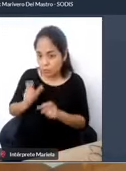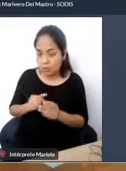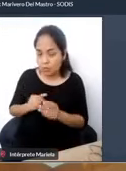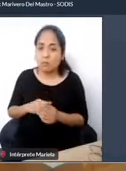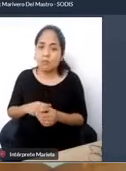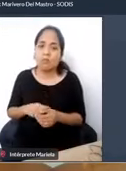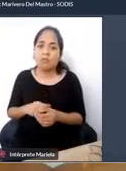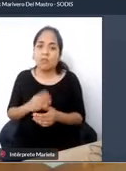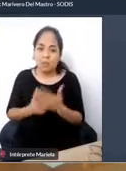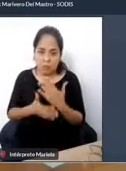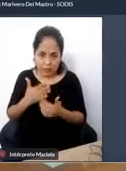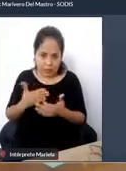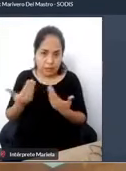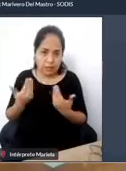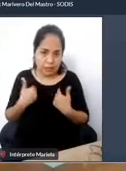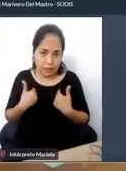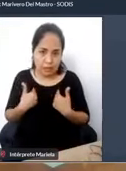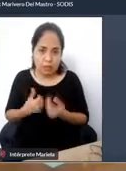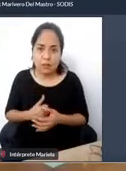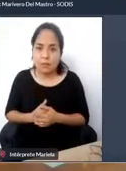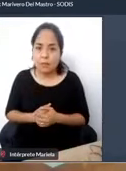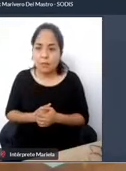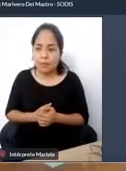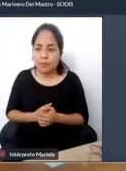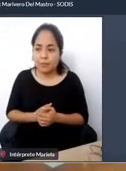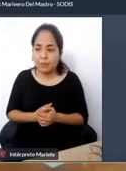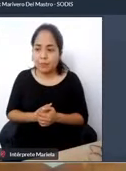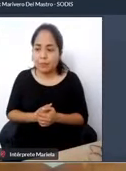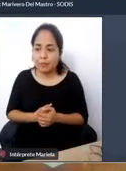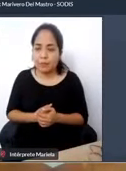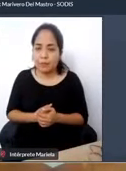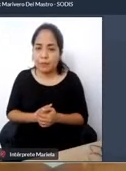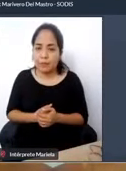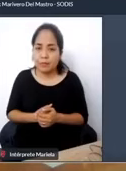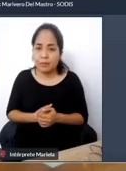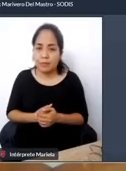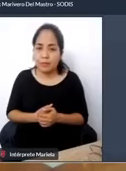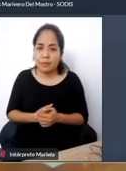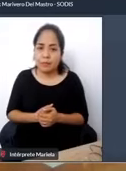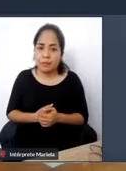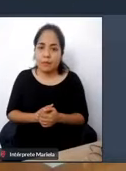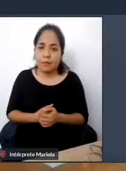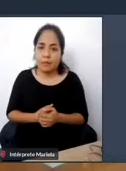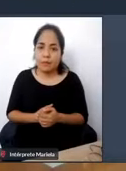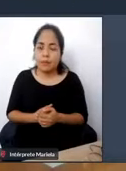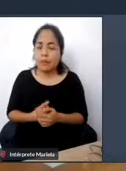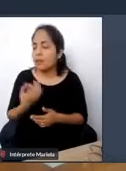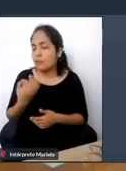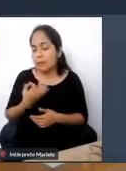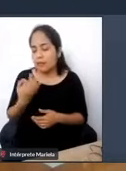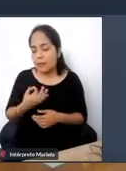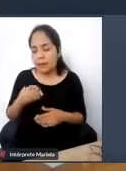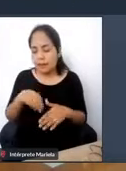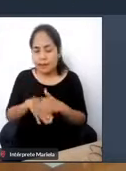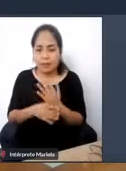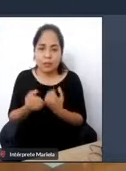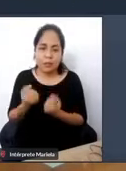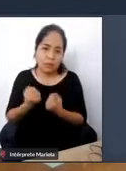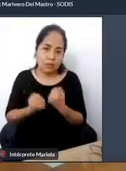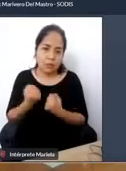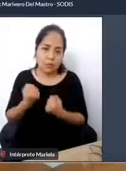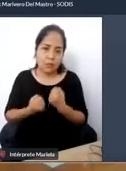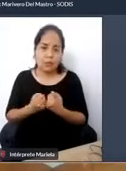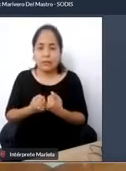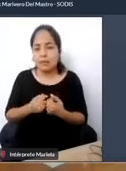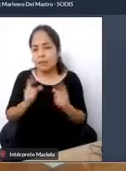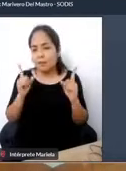en relación al transporte, es... es muy dura, ¿no?, para las personas con discapacidad. Ya que no existe un transporte, un sistema